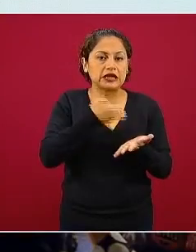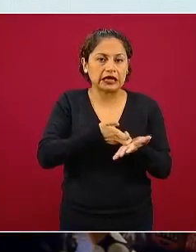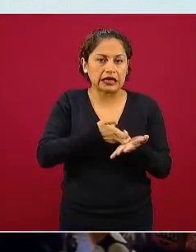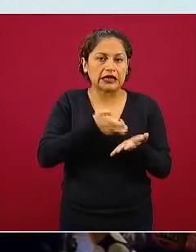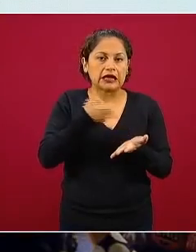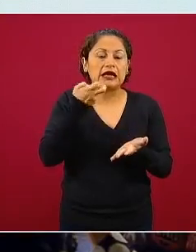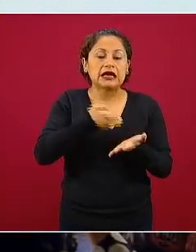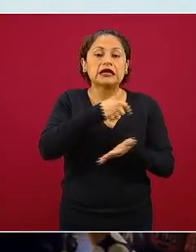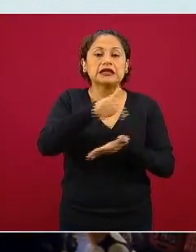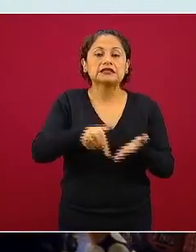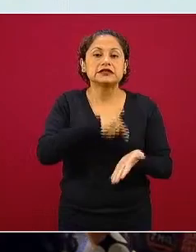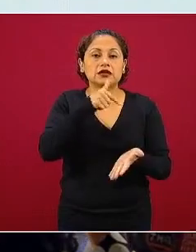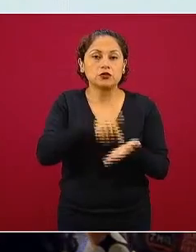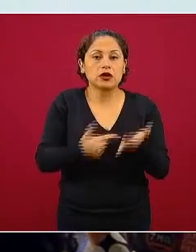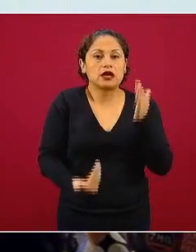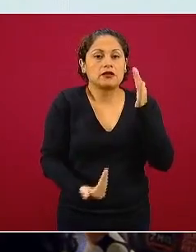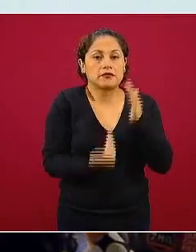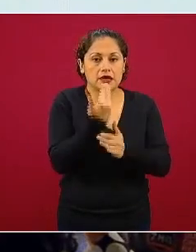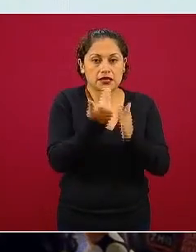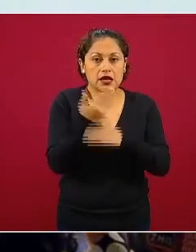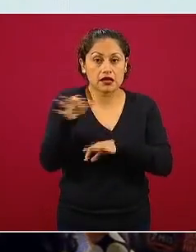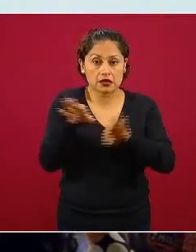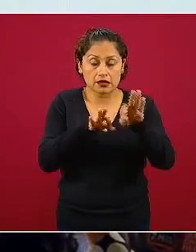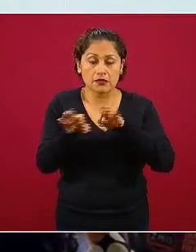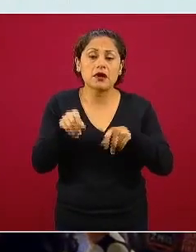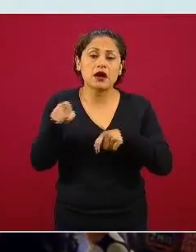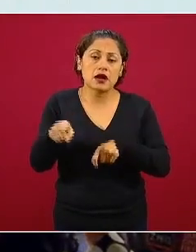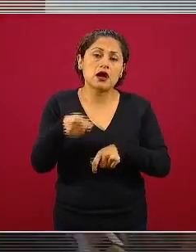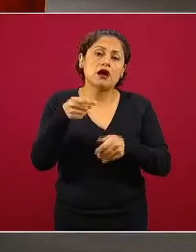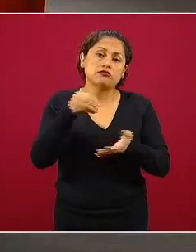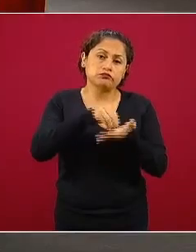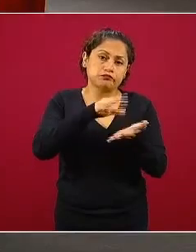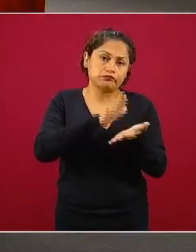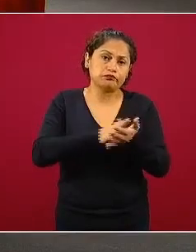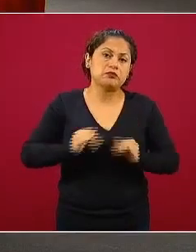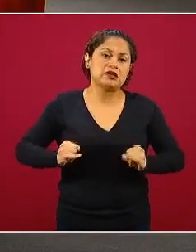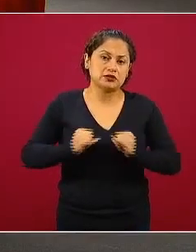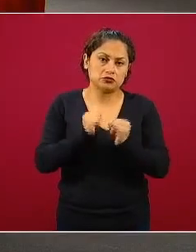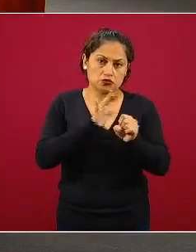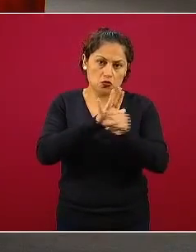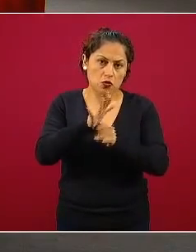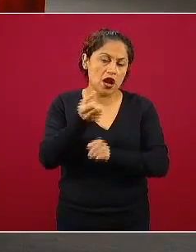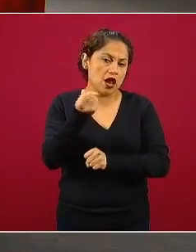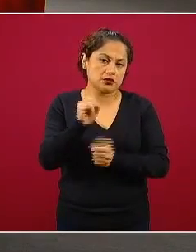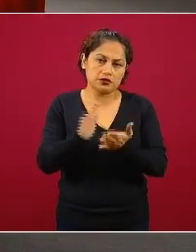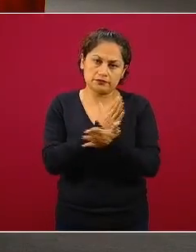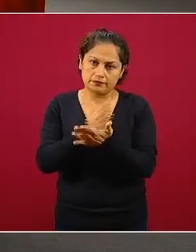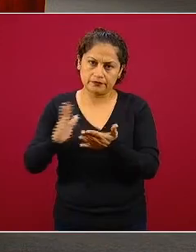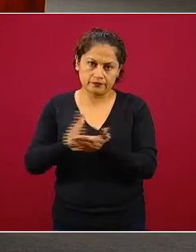de la jornada matutina y así es como están organizados la siguiente